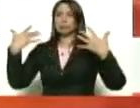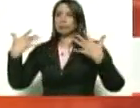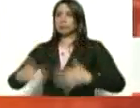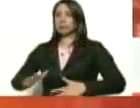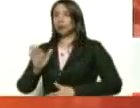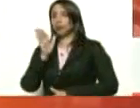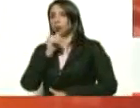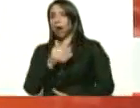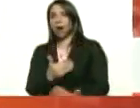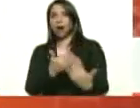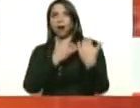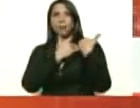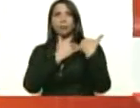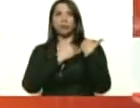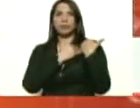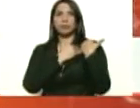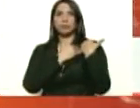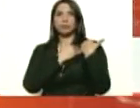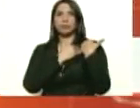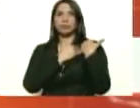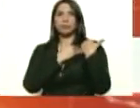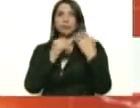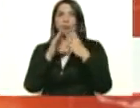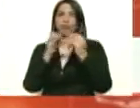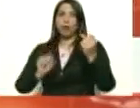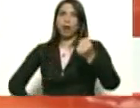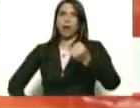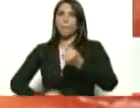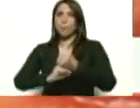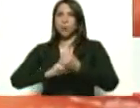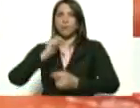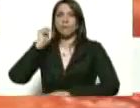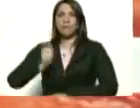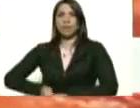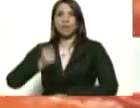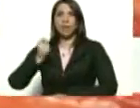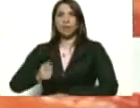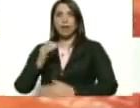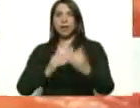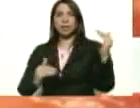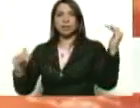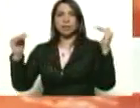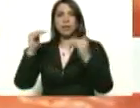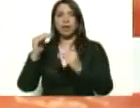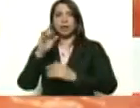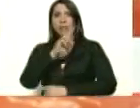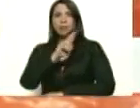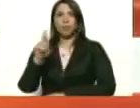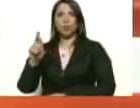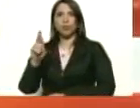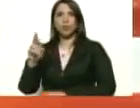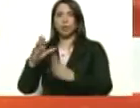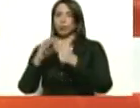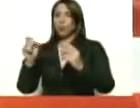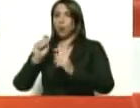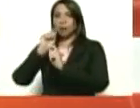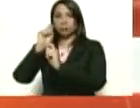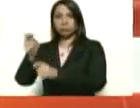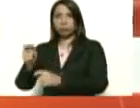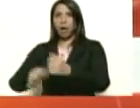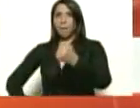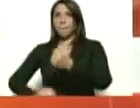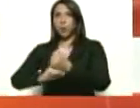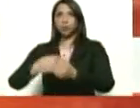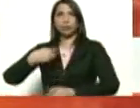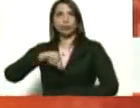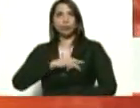irresponsabilidad. Todo el apoyo a la Fiscalía General de la República, en este caso, todo el apoyo. Y nosotros